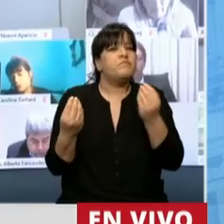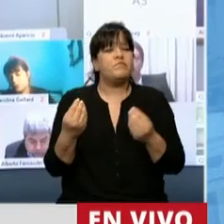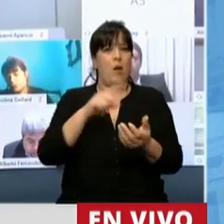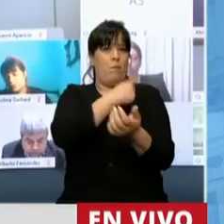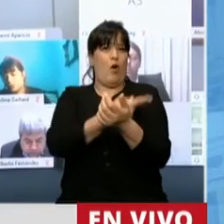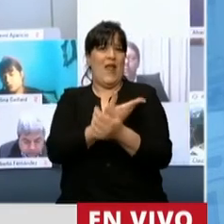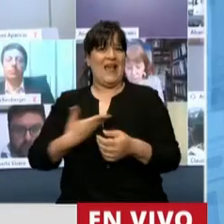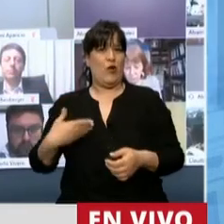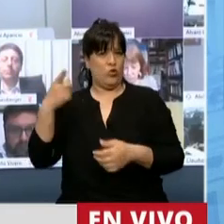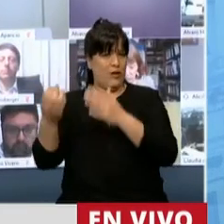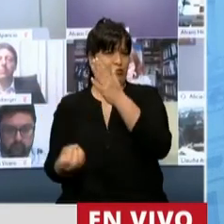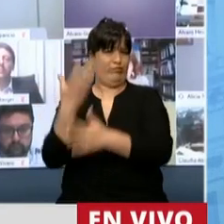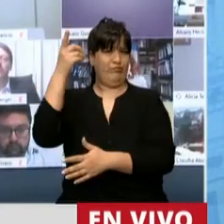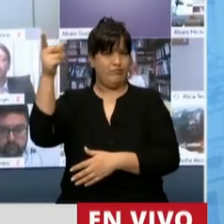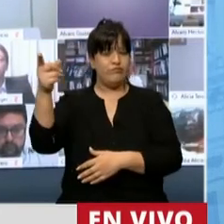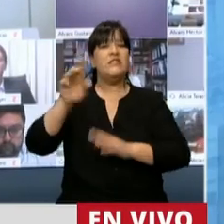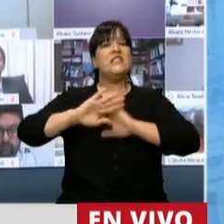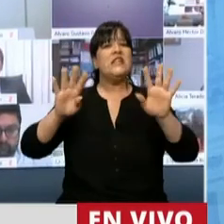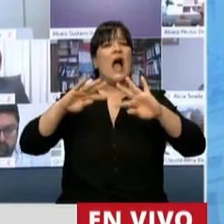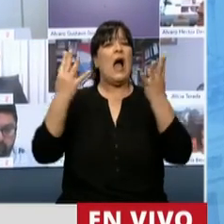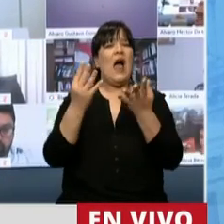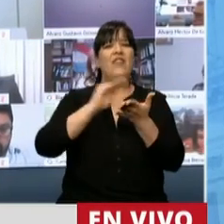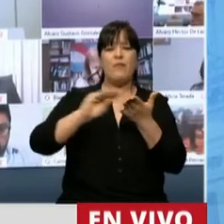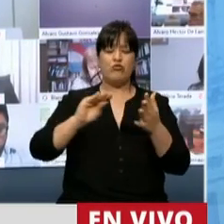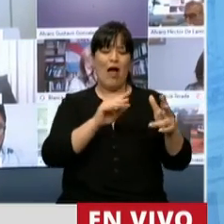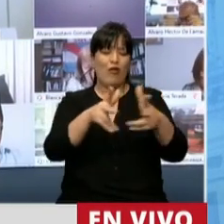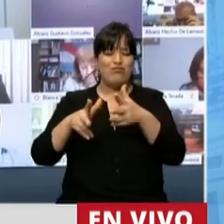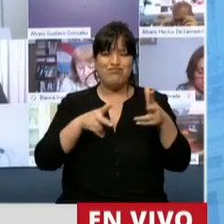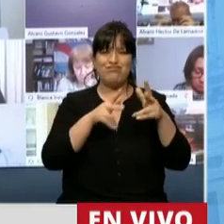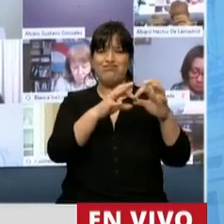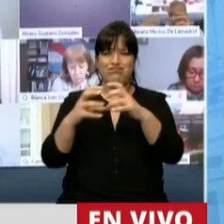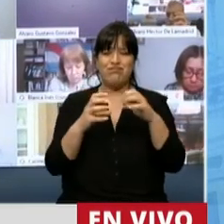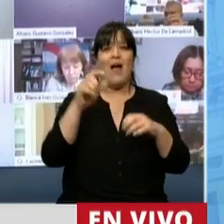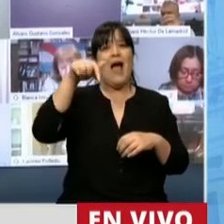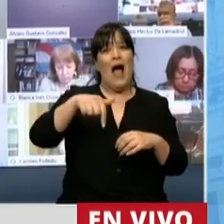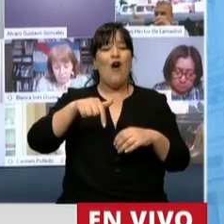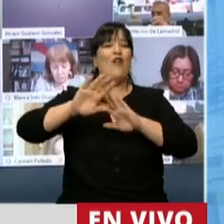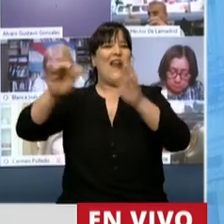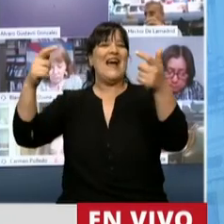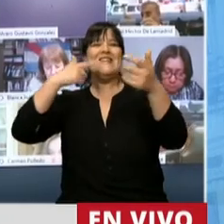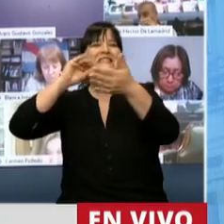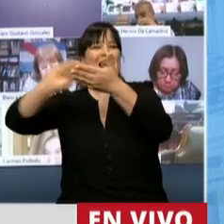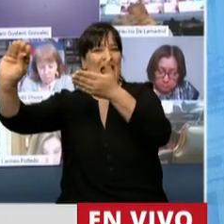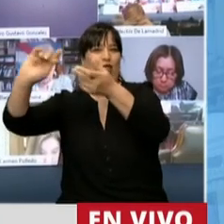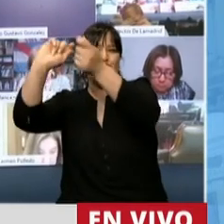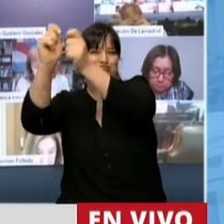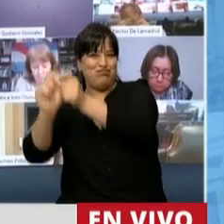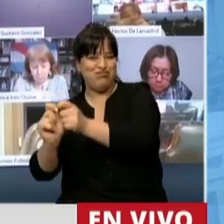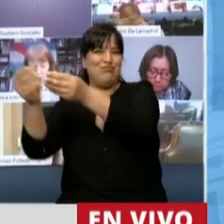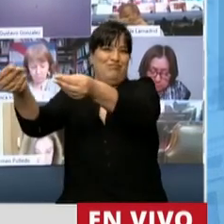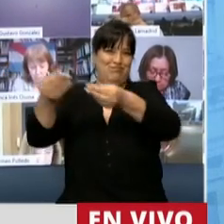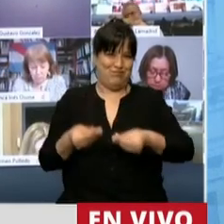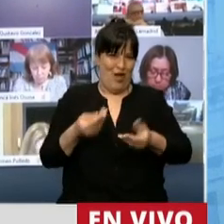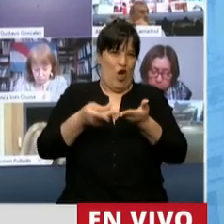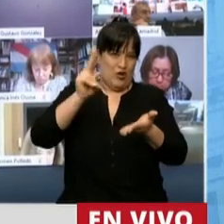Ejecutivo lo tratamos en la Cámara de Diputados ahora viene en revisión y